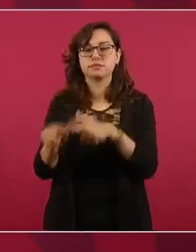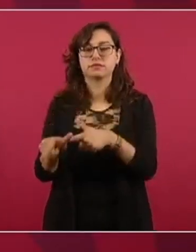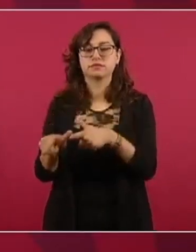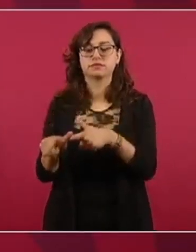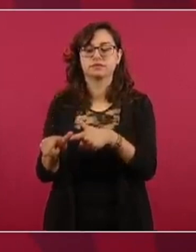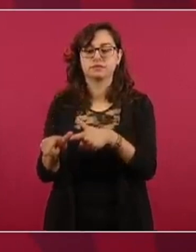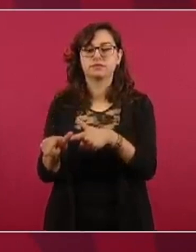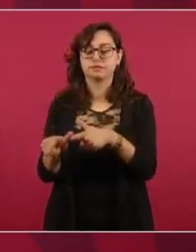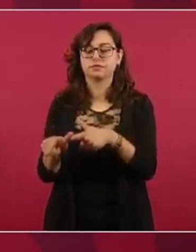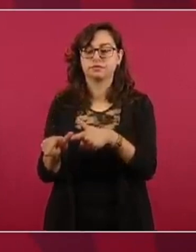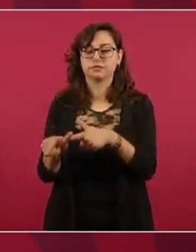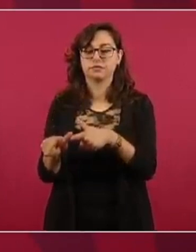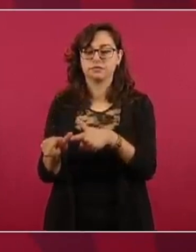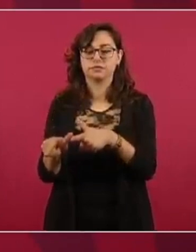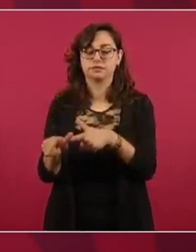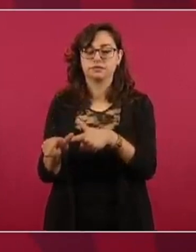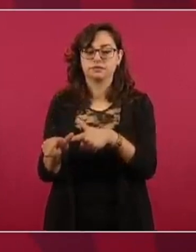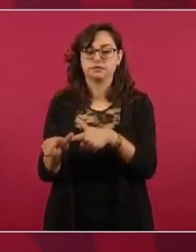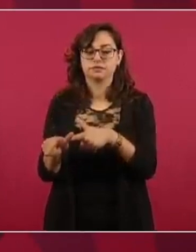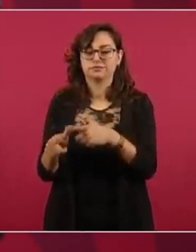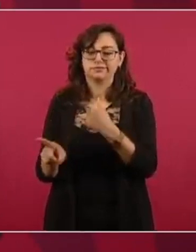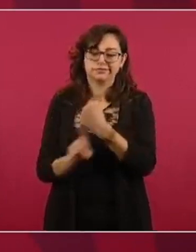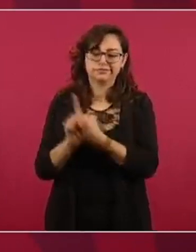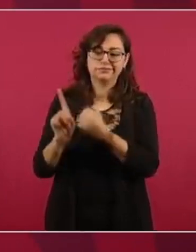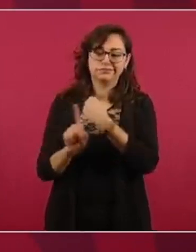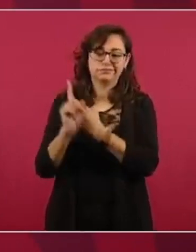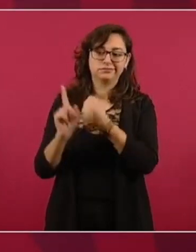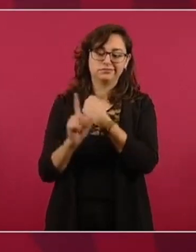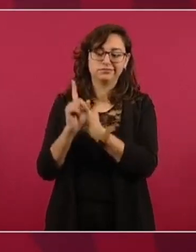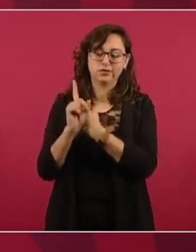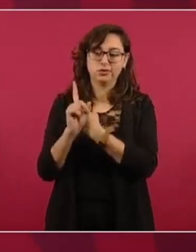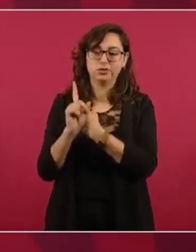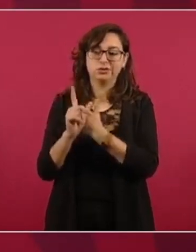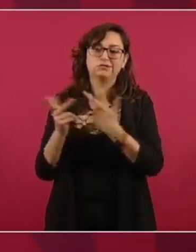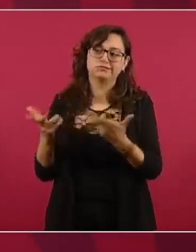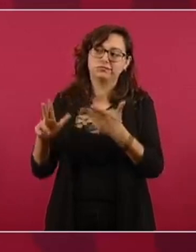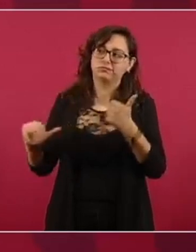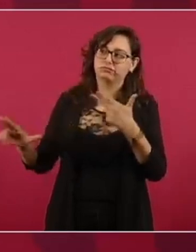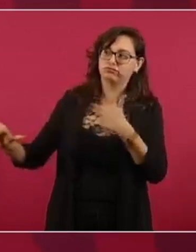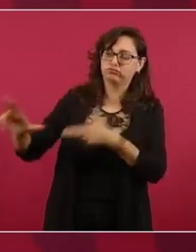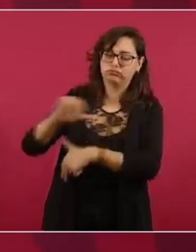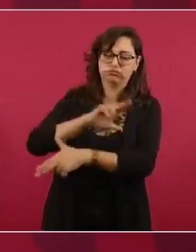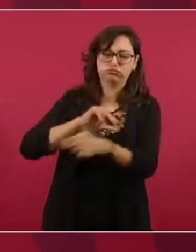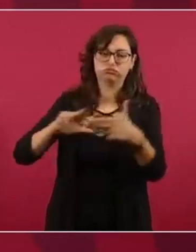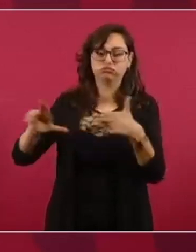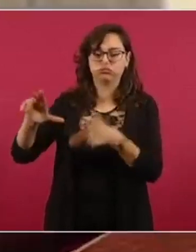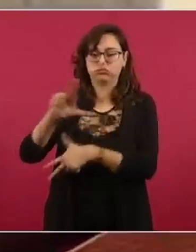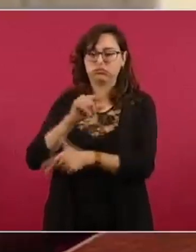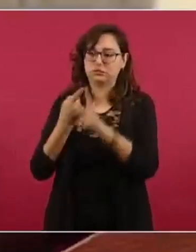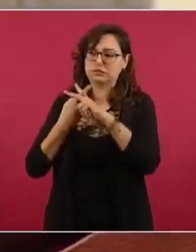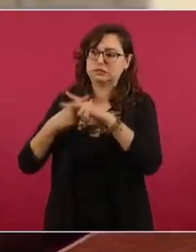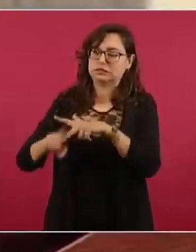problema originado por el huracán vamos